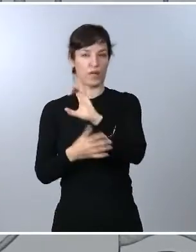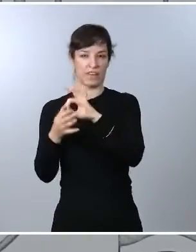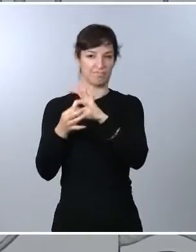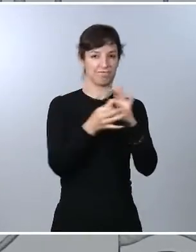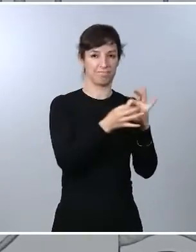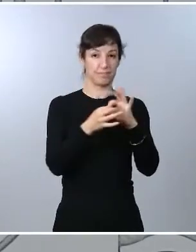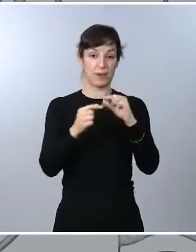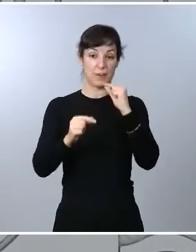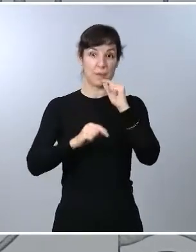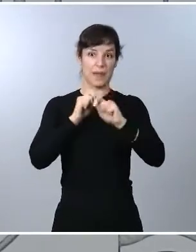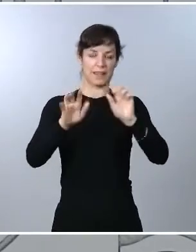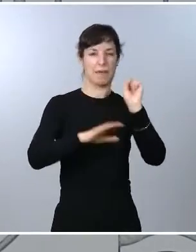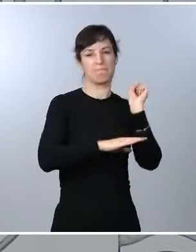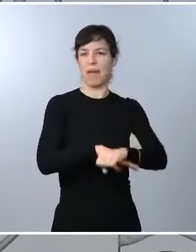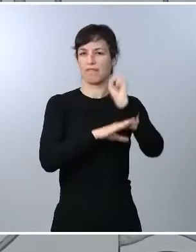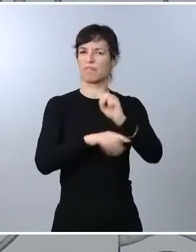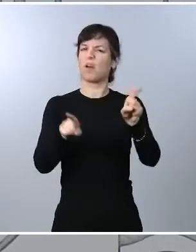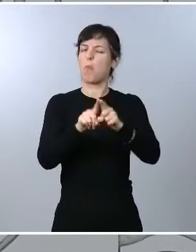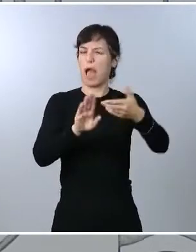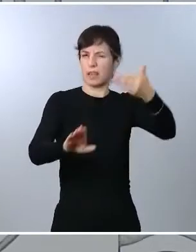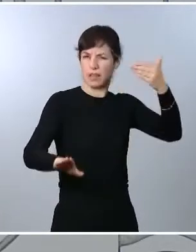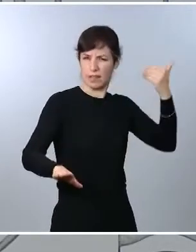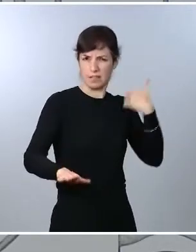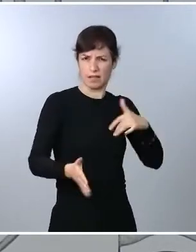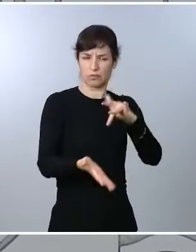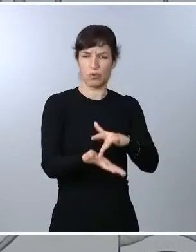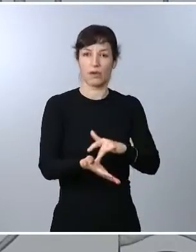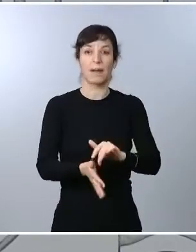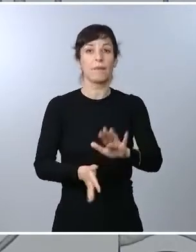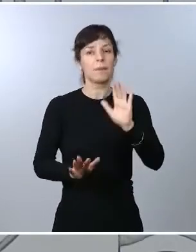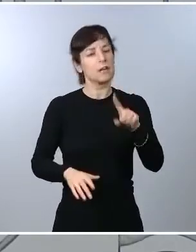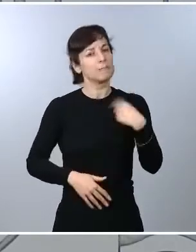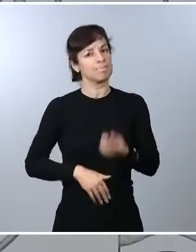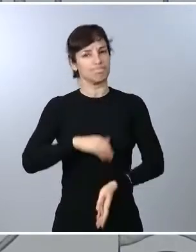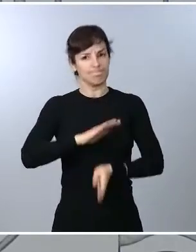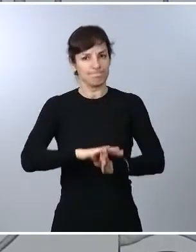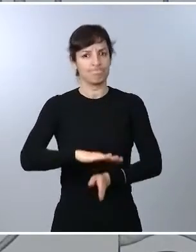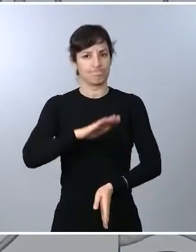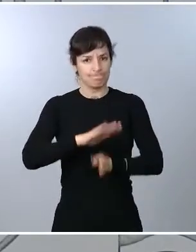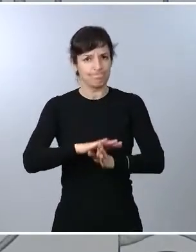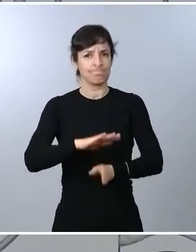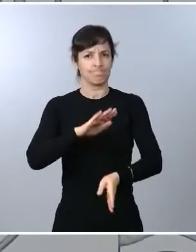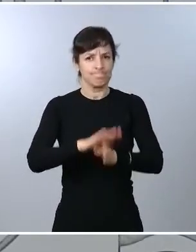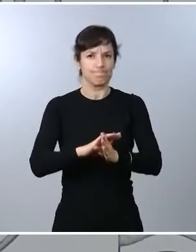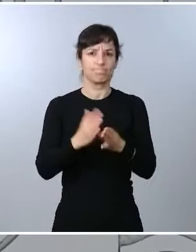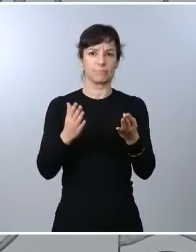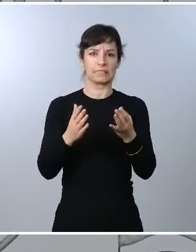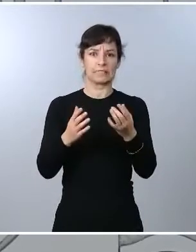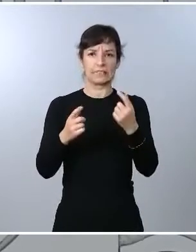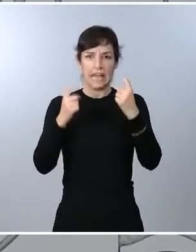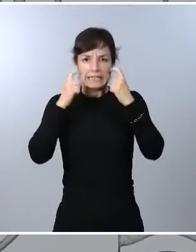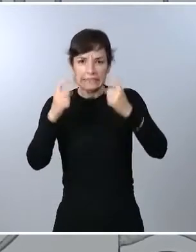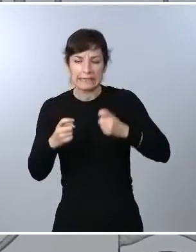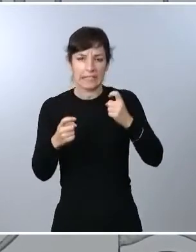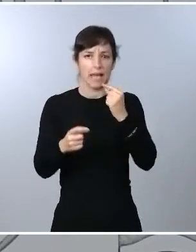derrotado en el pasado. Pero, para ello, tenemos que perseverar en el tratamiento para esta enfermedad, en la búsqueda